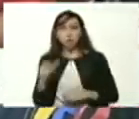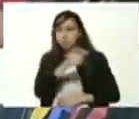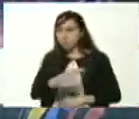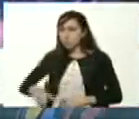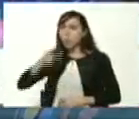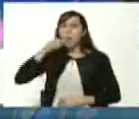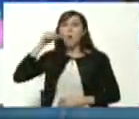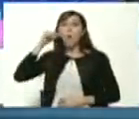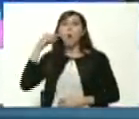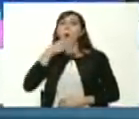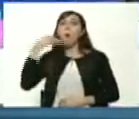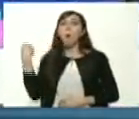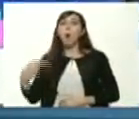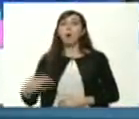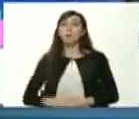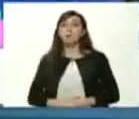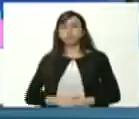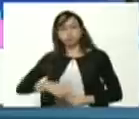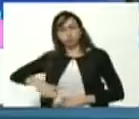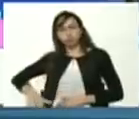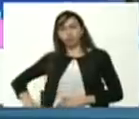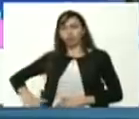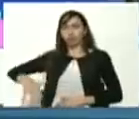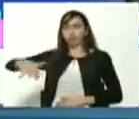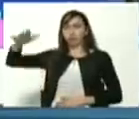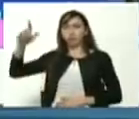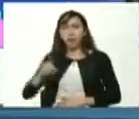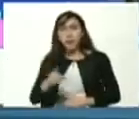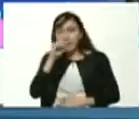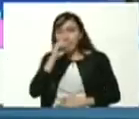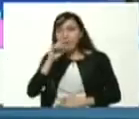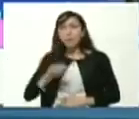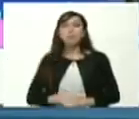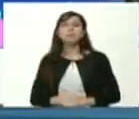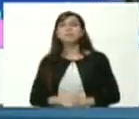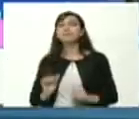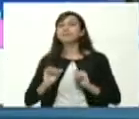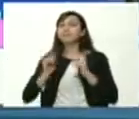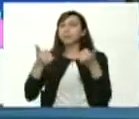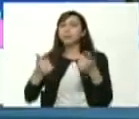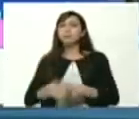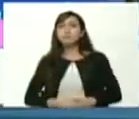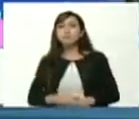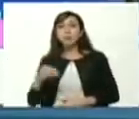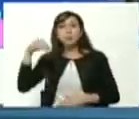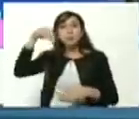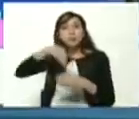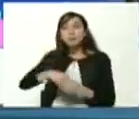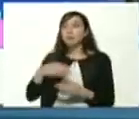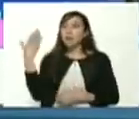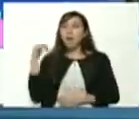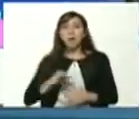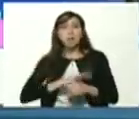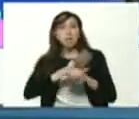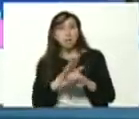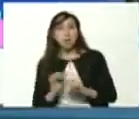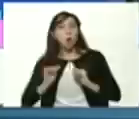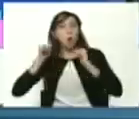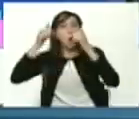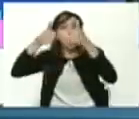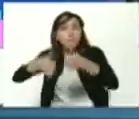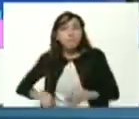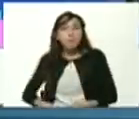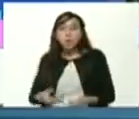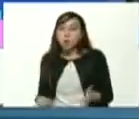desde los machipilines del primer año de bachillerato que entraron en pandemia y están